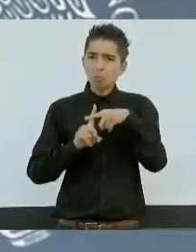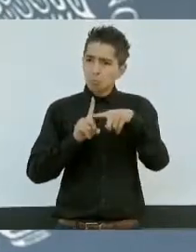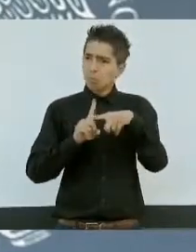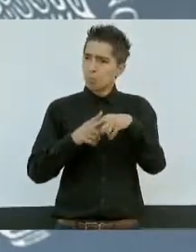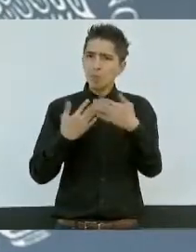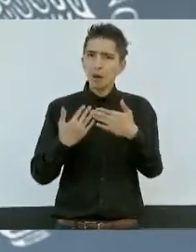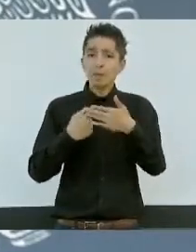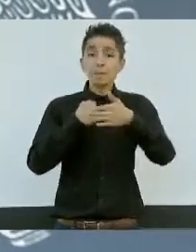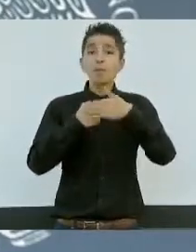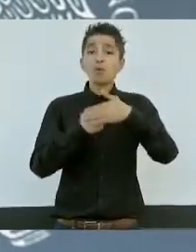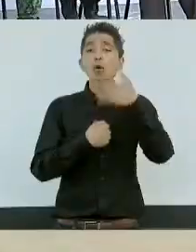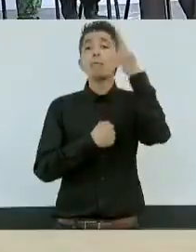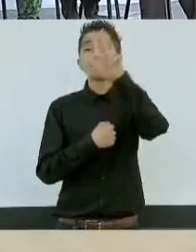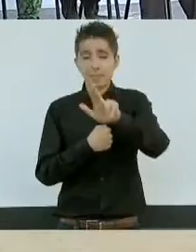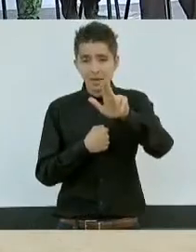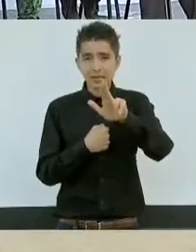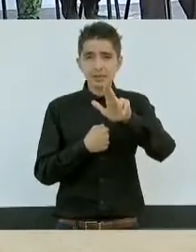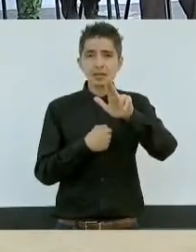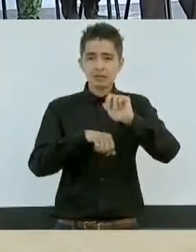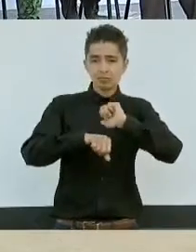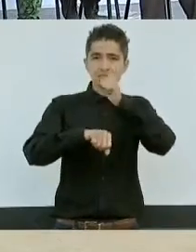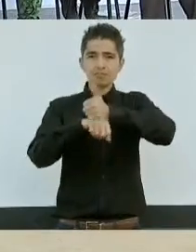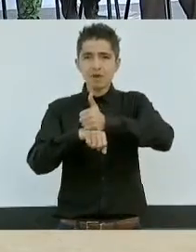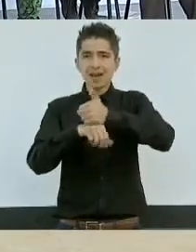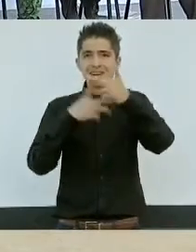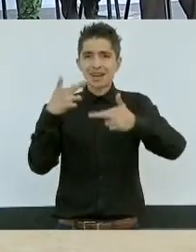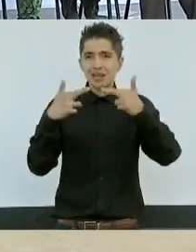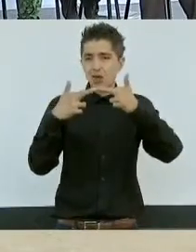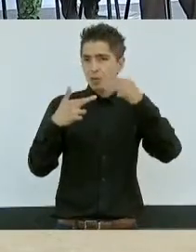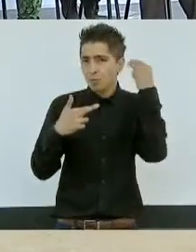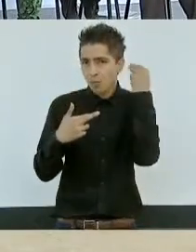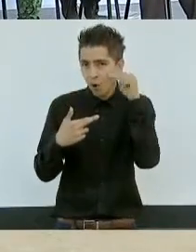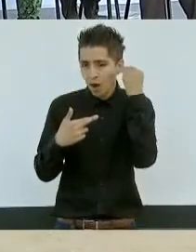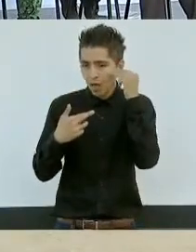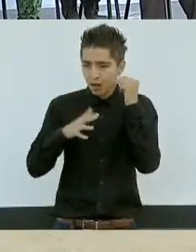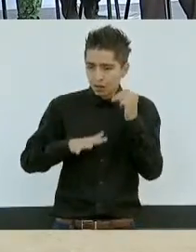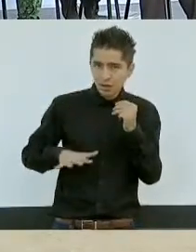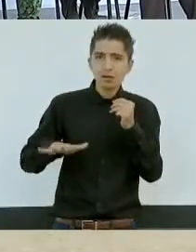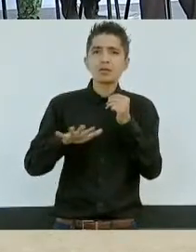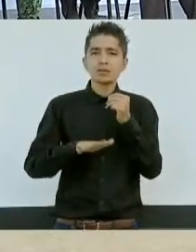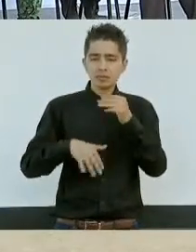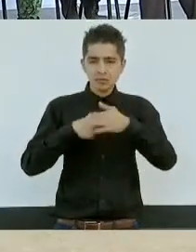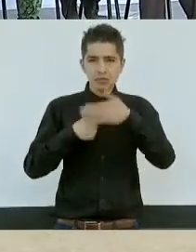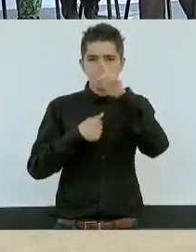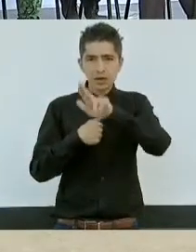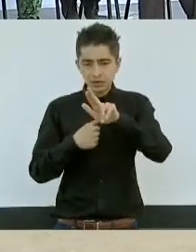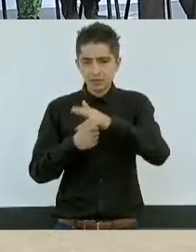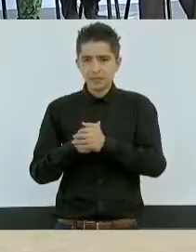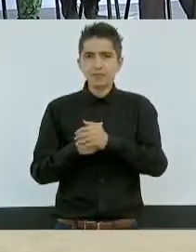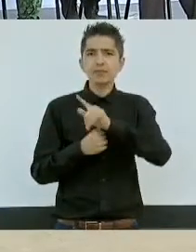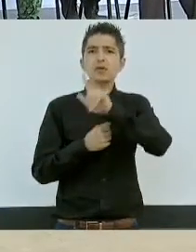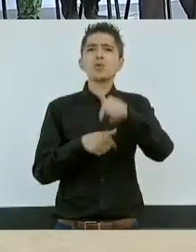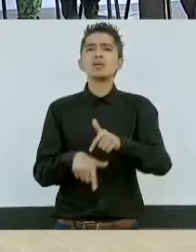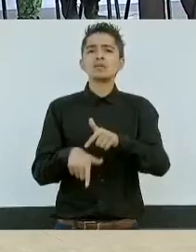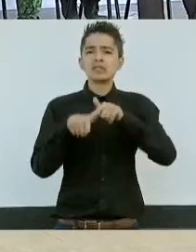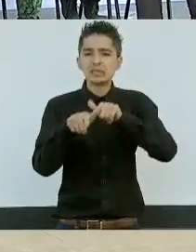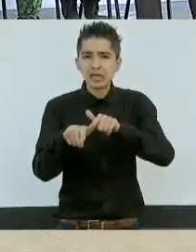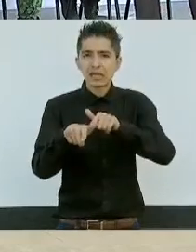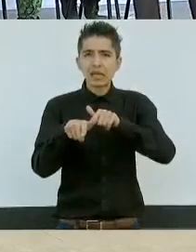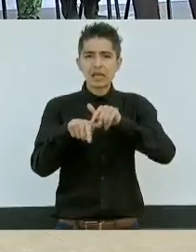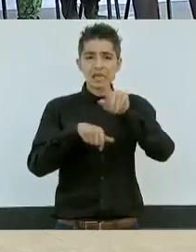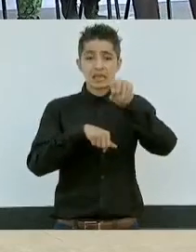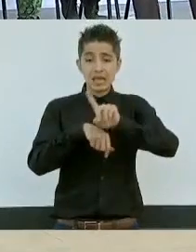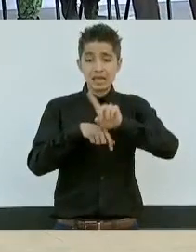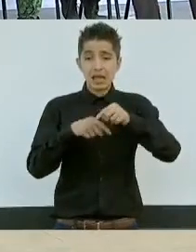El próximo martes instalaremos la región de Morelia y el siguiente en esos